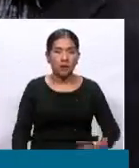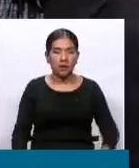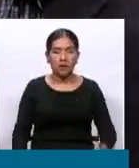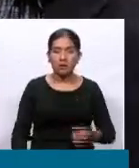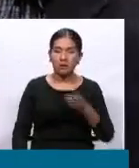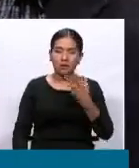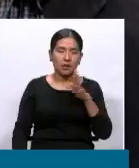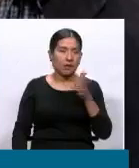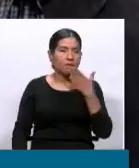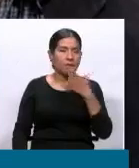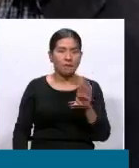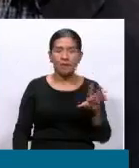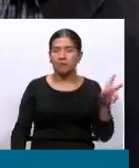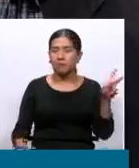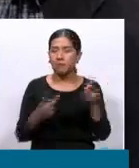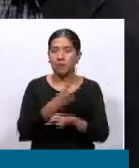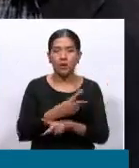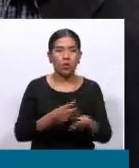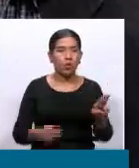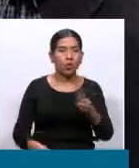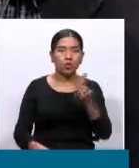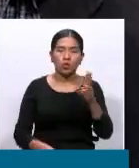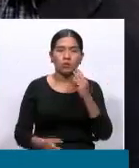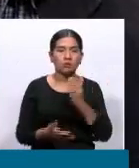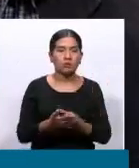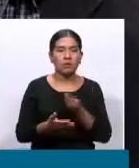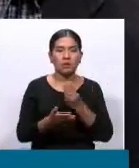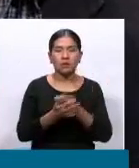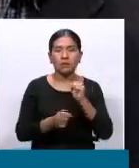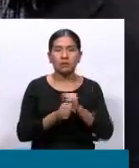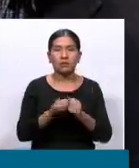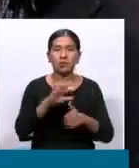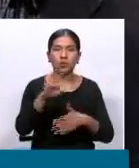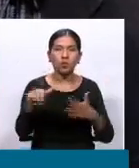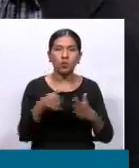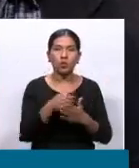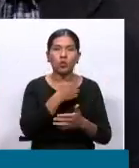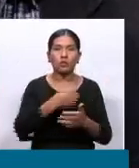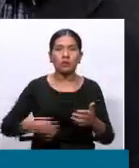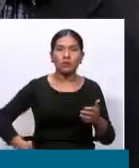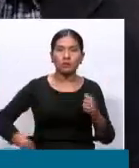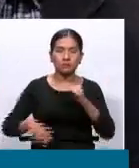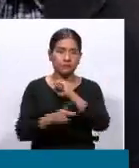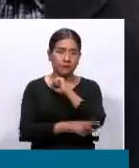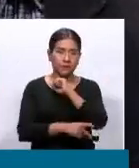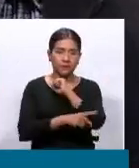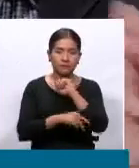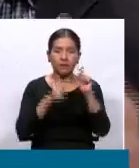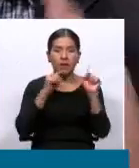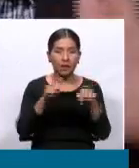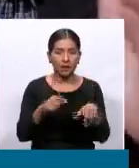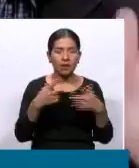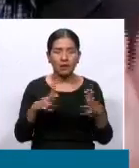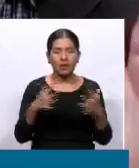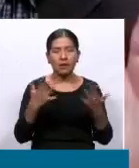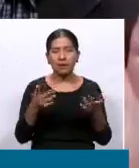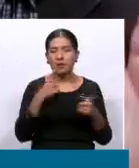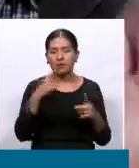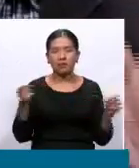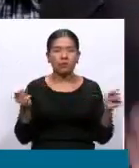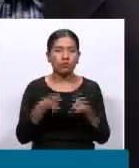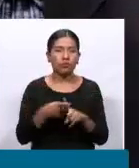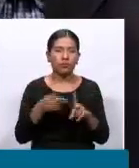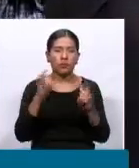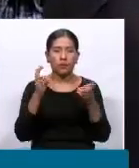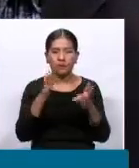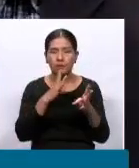peor ejecución presupuestaria de todas las gobernaciones del país. Ahí hay una contradicción en el